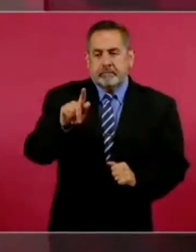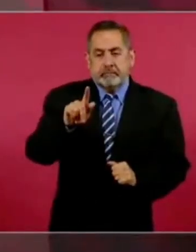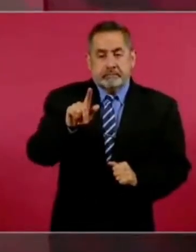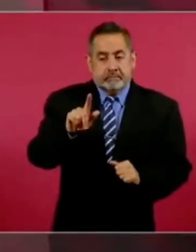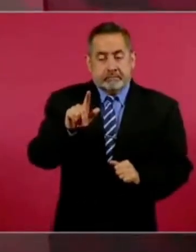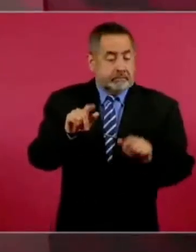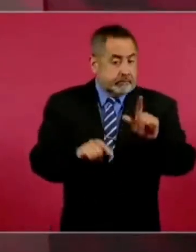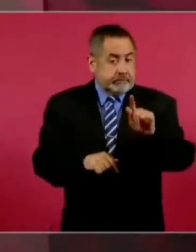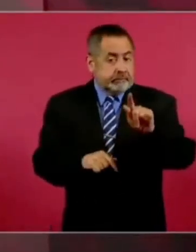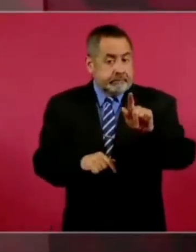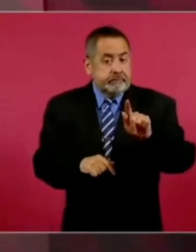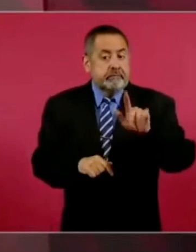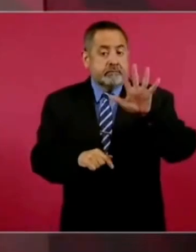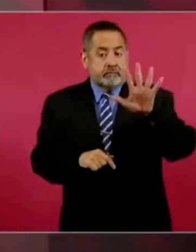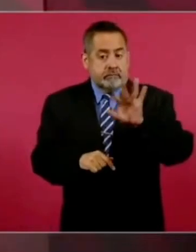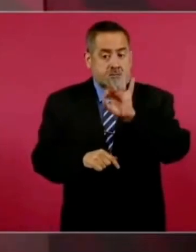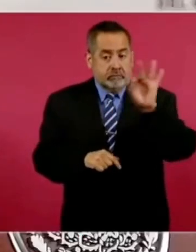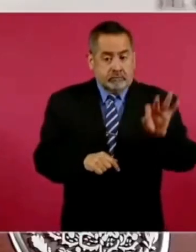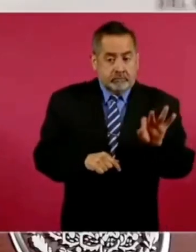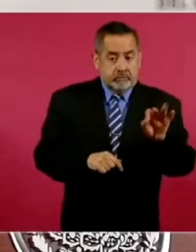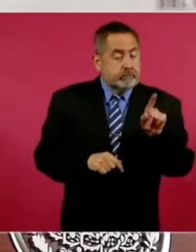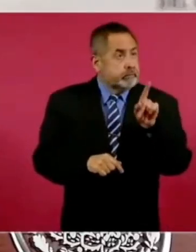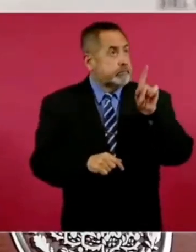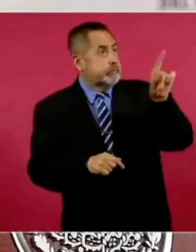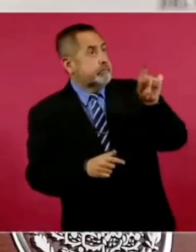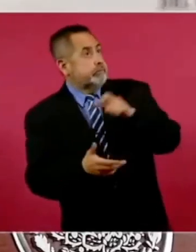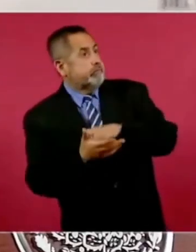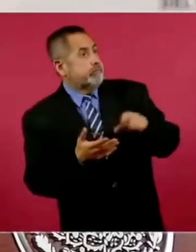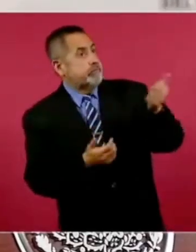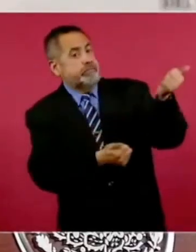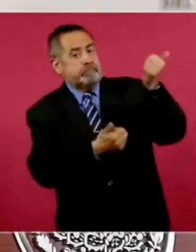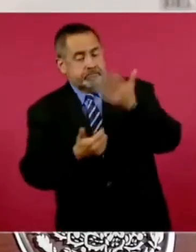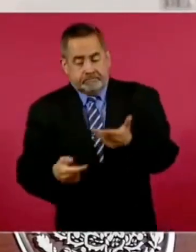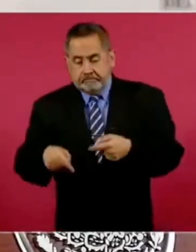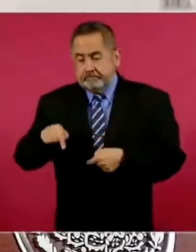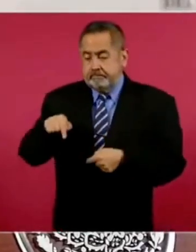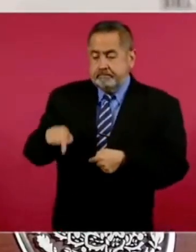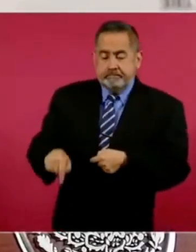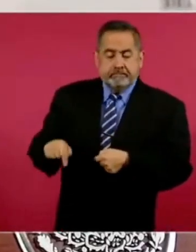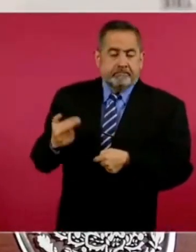por ciento de las gasolinas gasolinas que consumíamos.